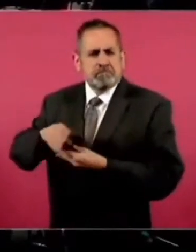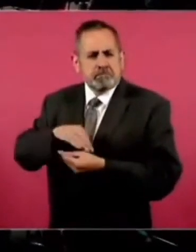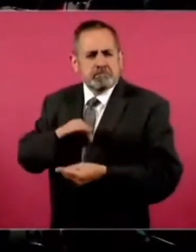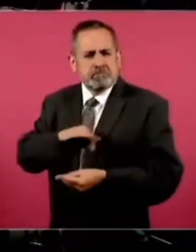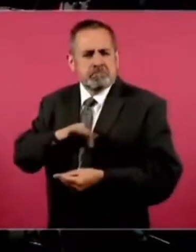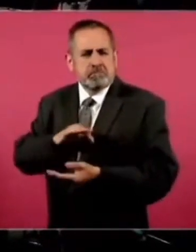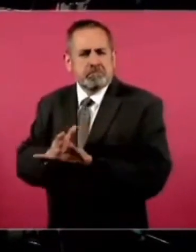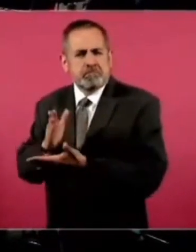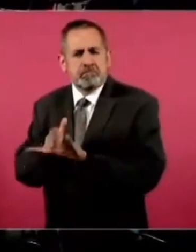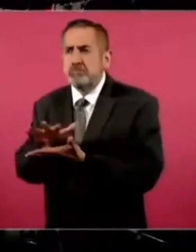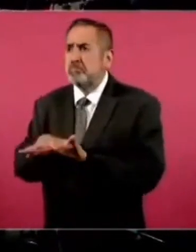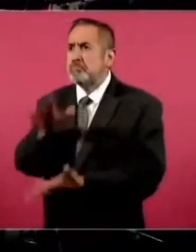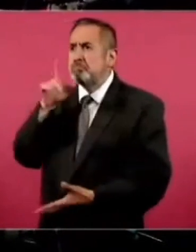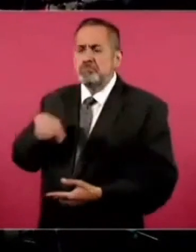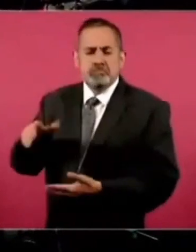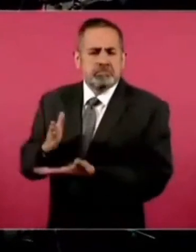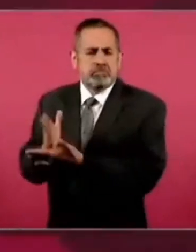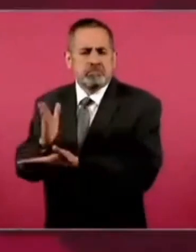Que es la mayoría.